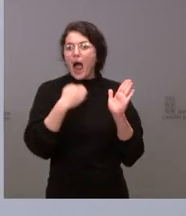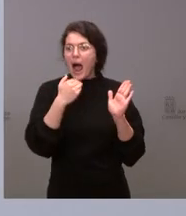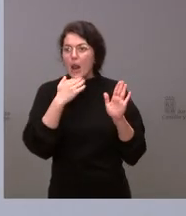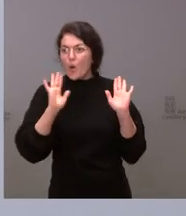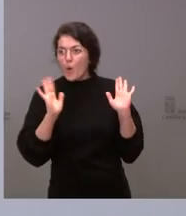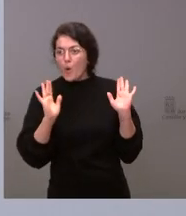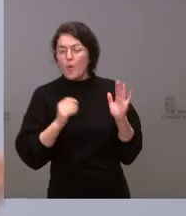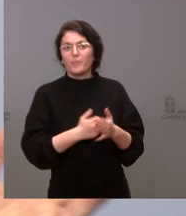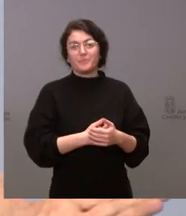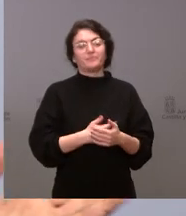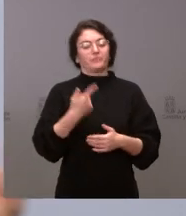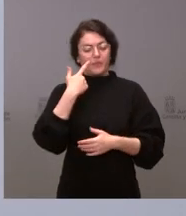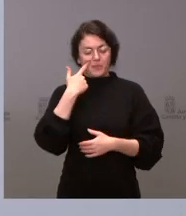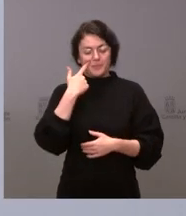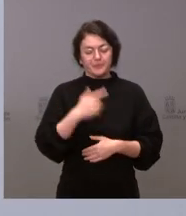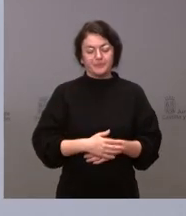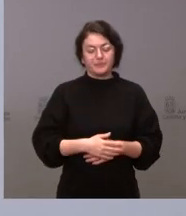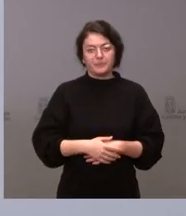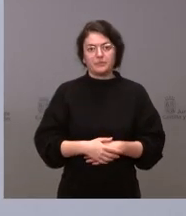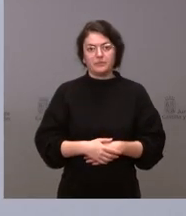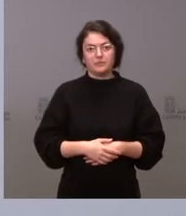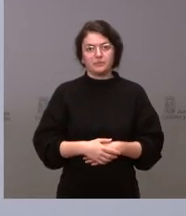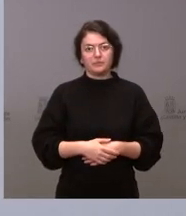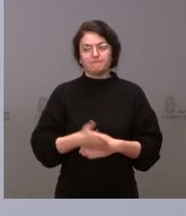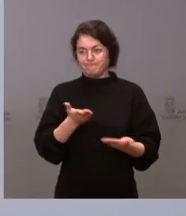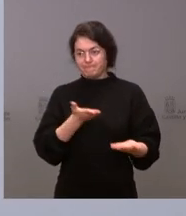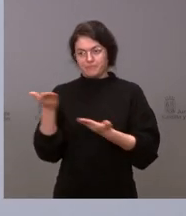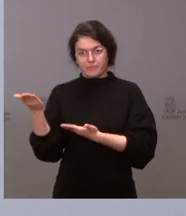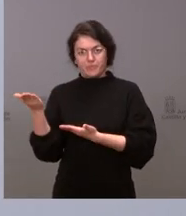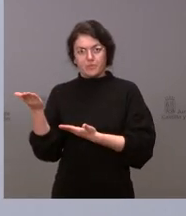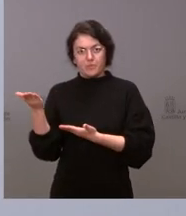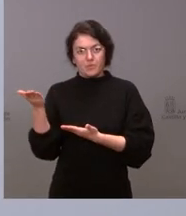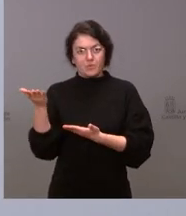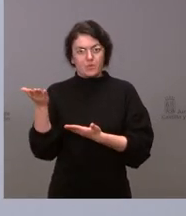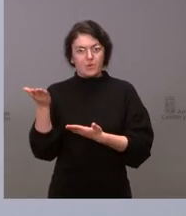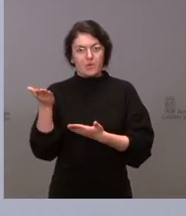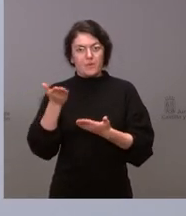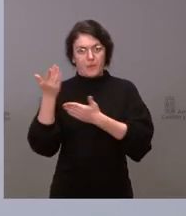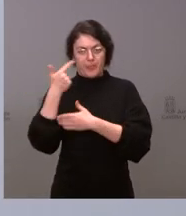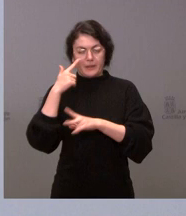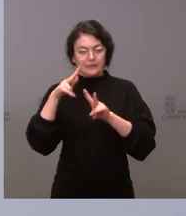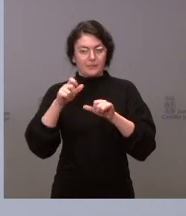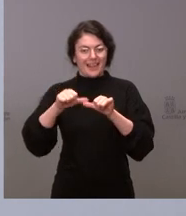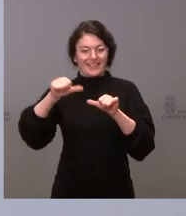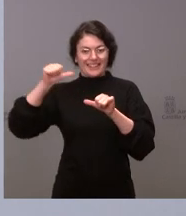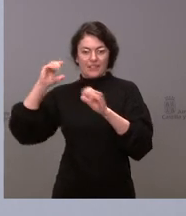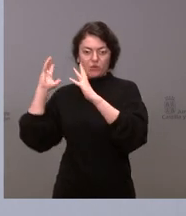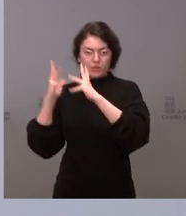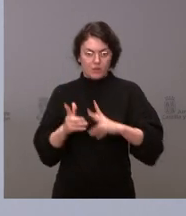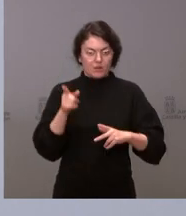documento, luego le dejo al consejero de Economía que explique lo de la retroactividad. Se verá